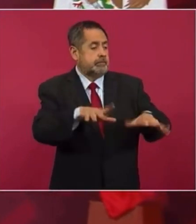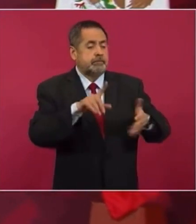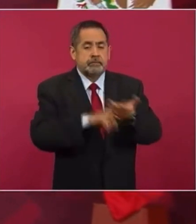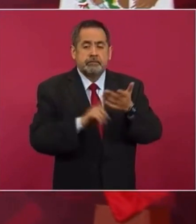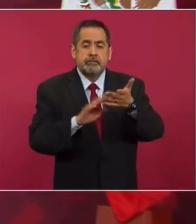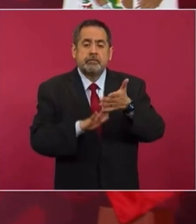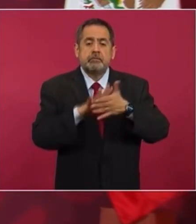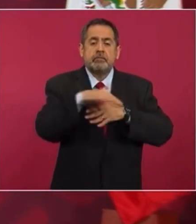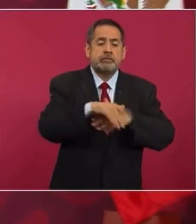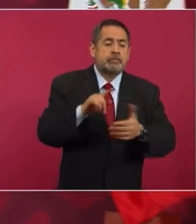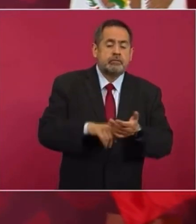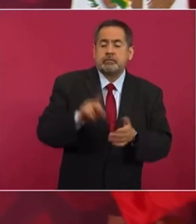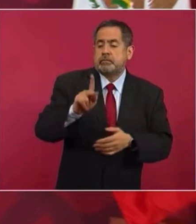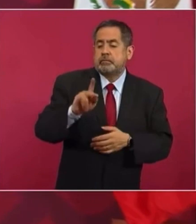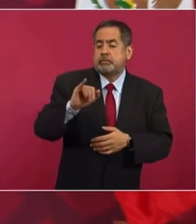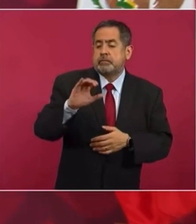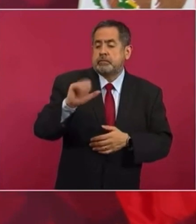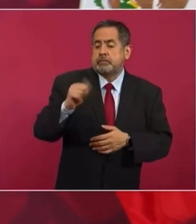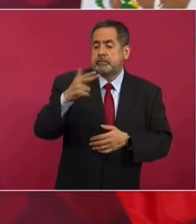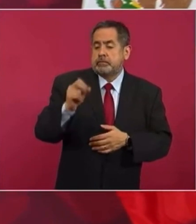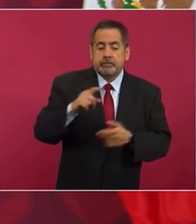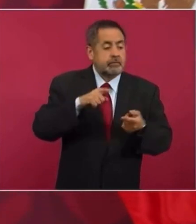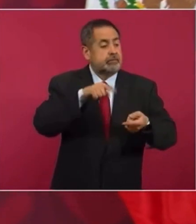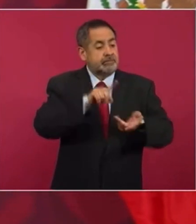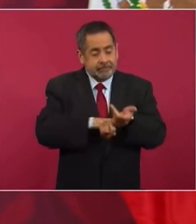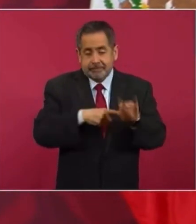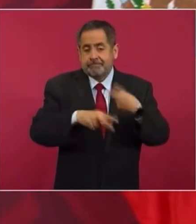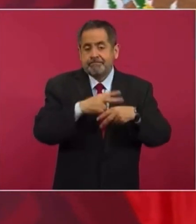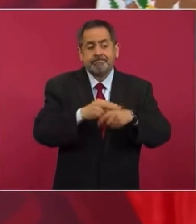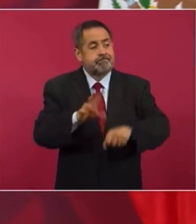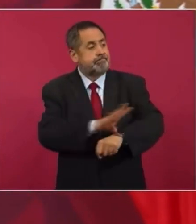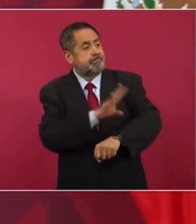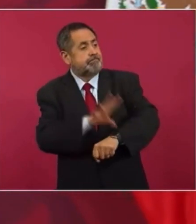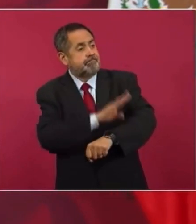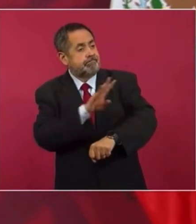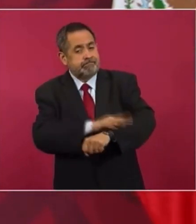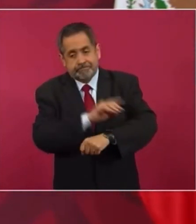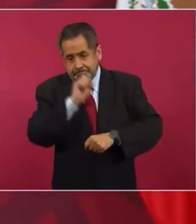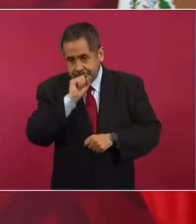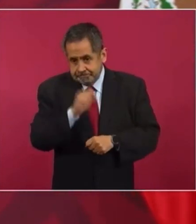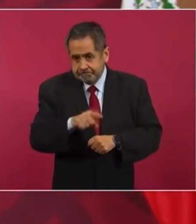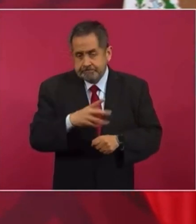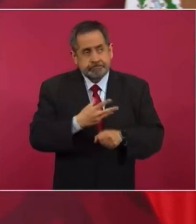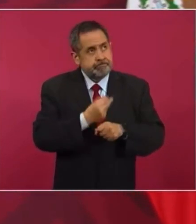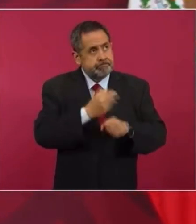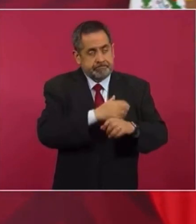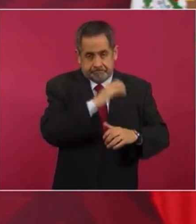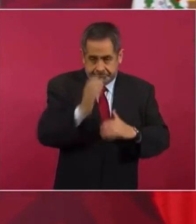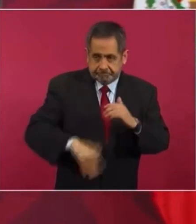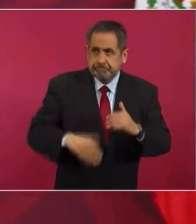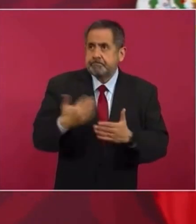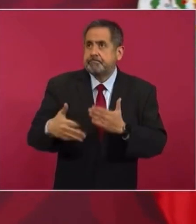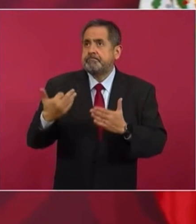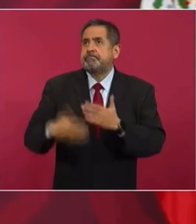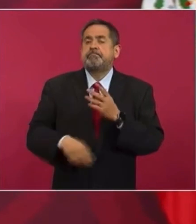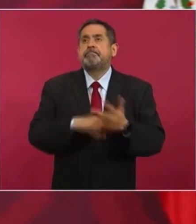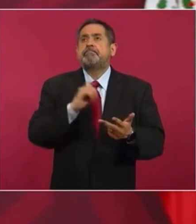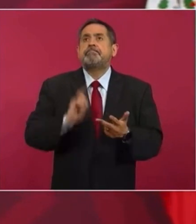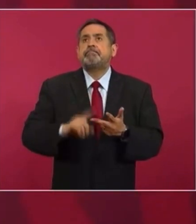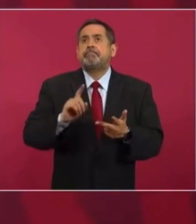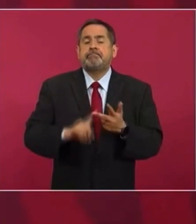presa Picacho y su sistema de generación de energía eléctrica, tenemos que terminar el